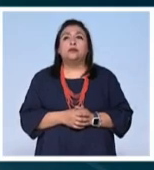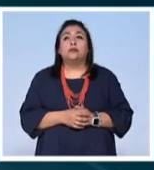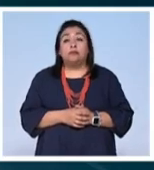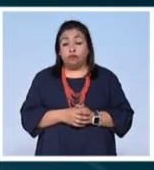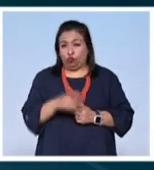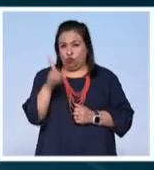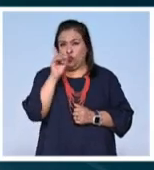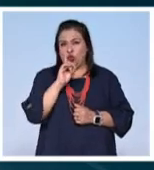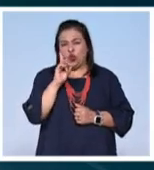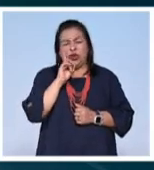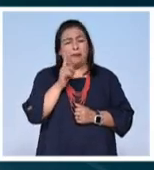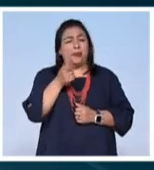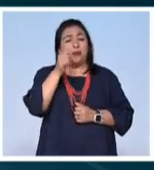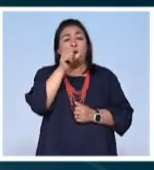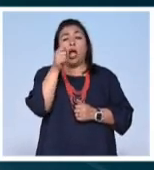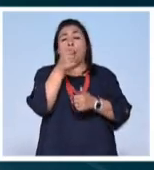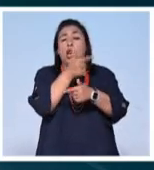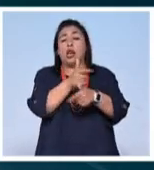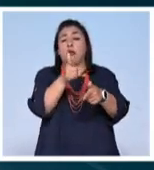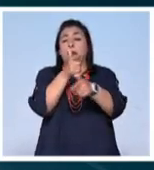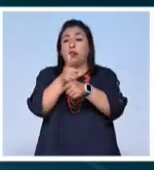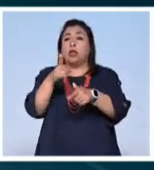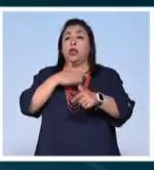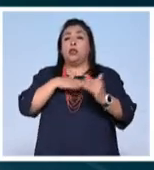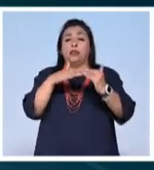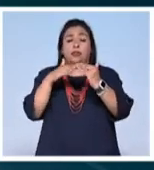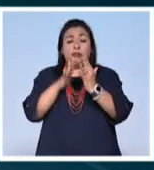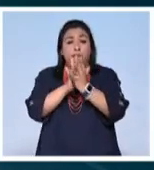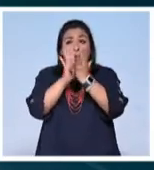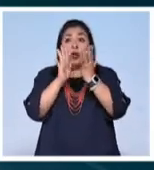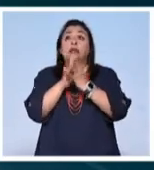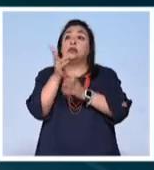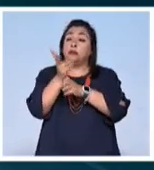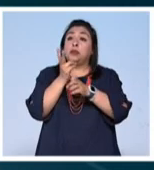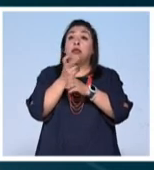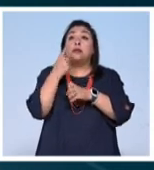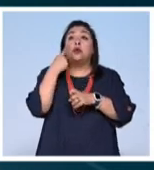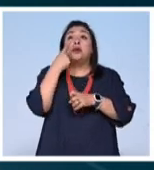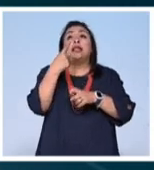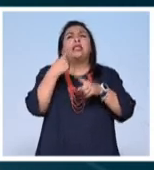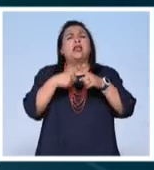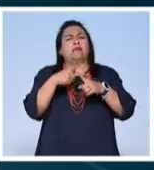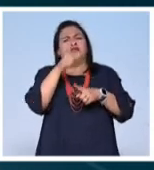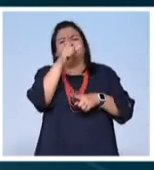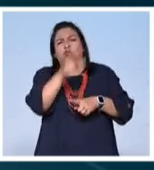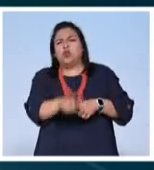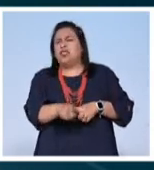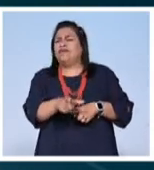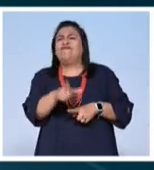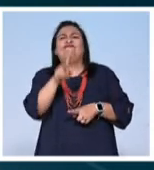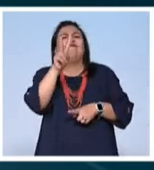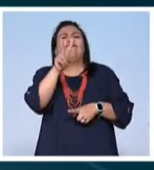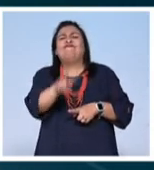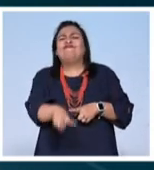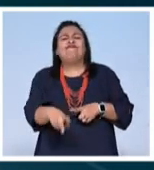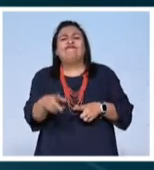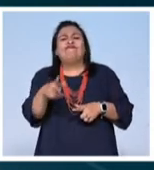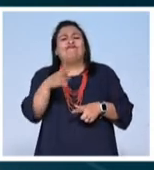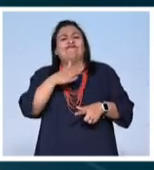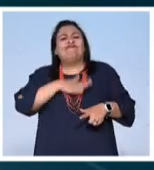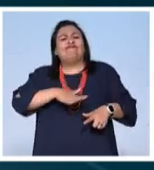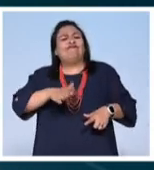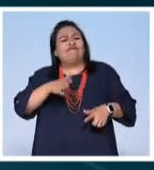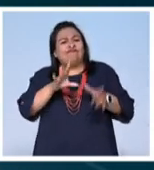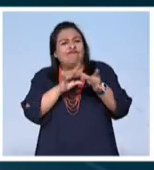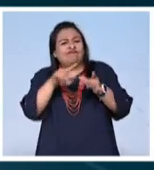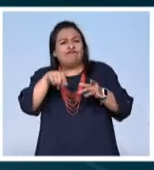Una mujer pionera de las libertades y la democracia. Los invitamos a descubrir una figura injustamente desdibujada de nuestra